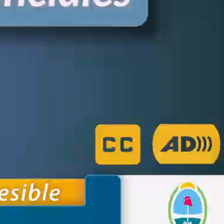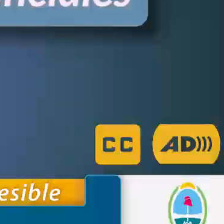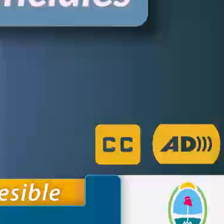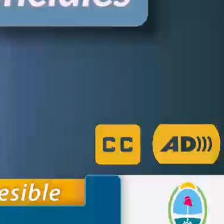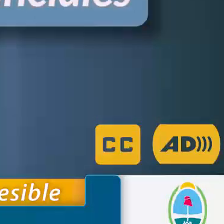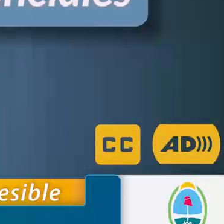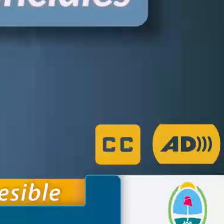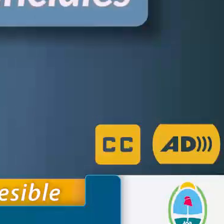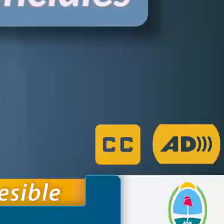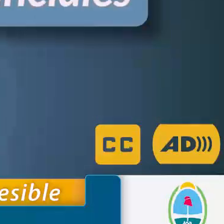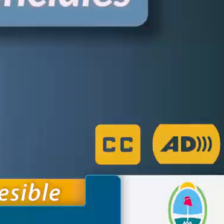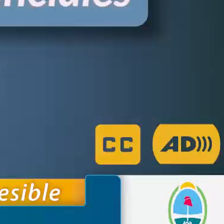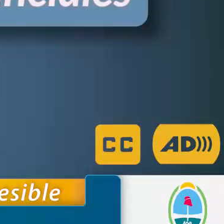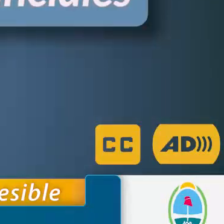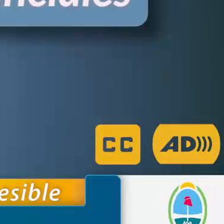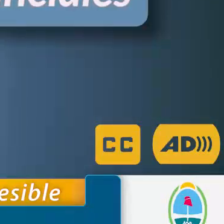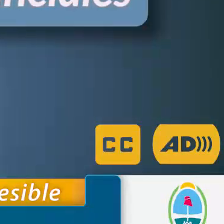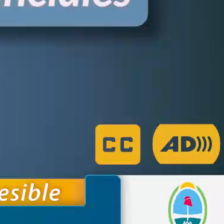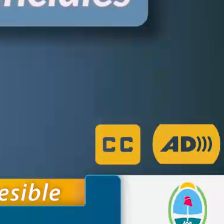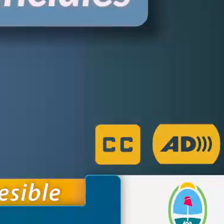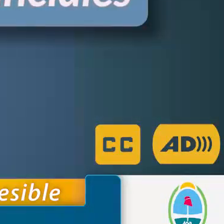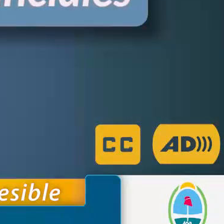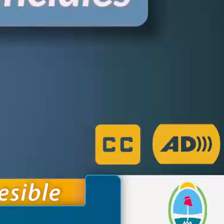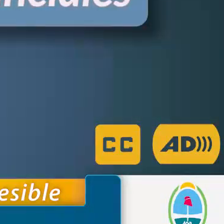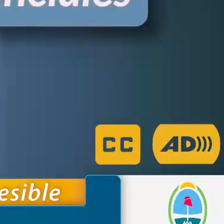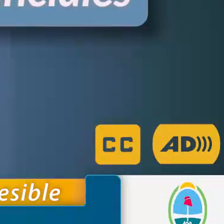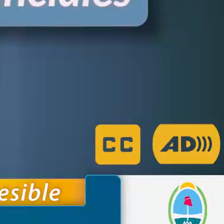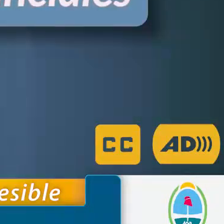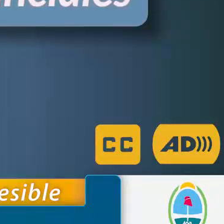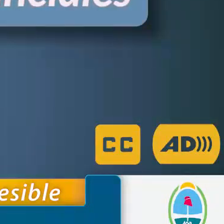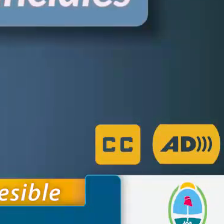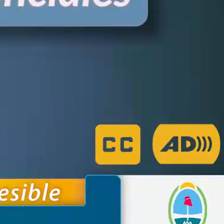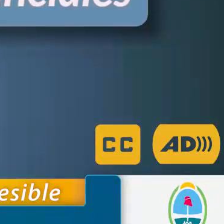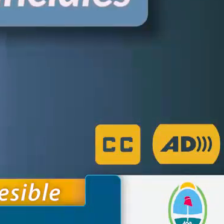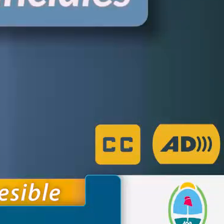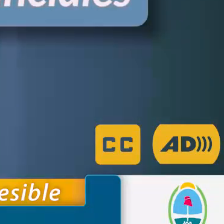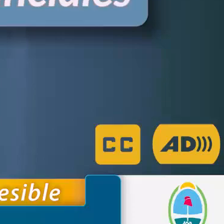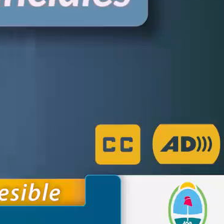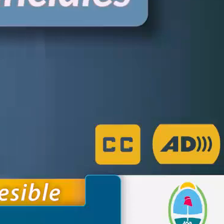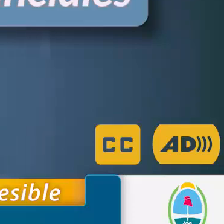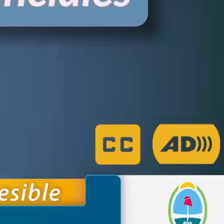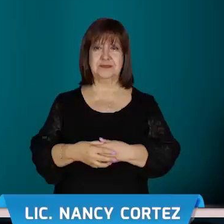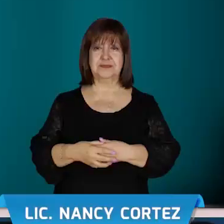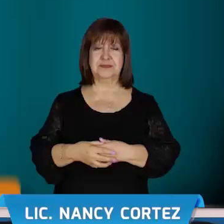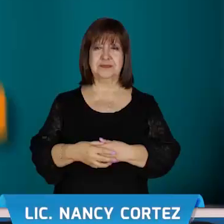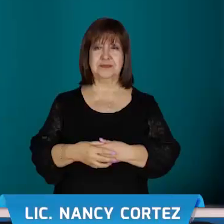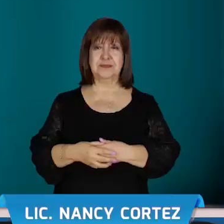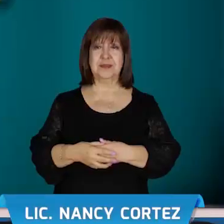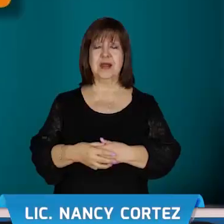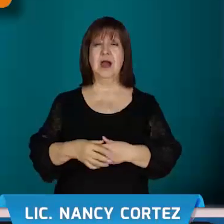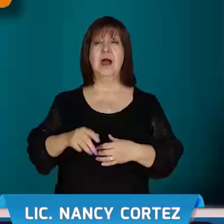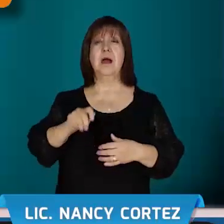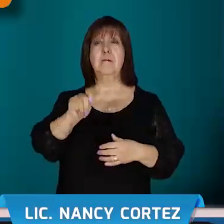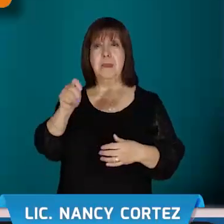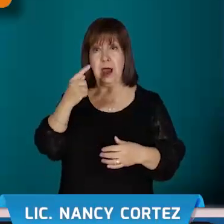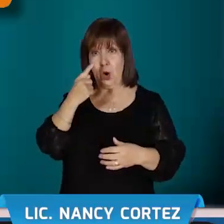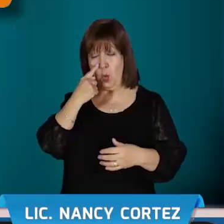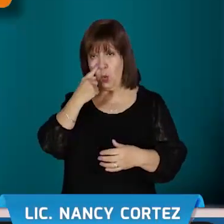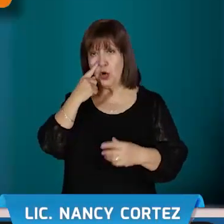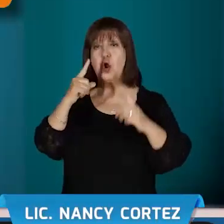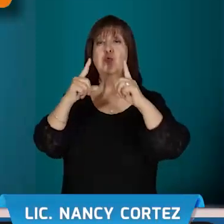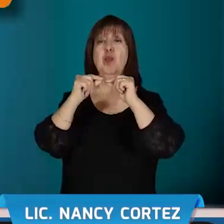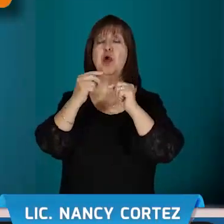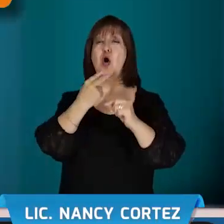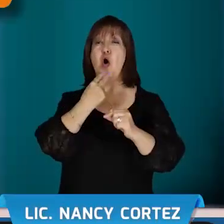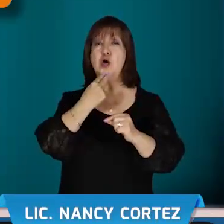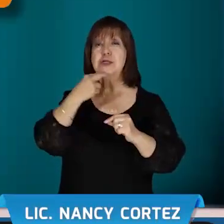Consejo Provincial de la Persona con Discapacidad Gobierno de Mendoza La imagen muestra un cartel que